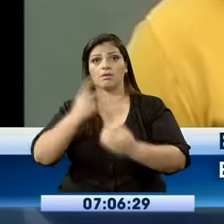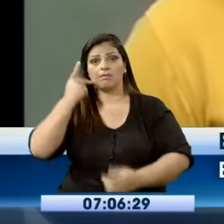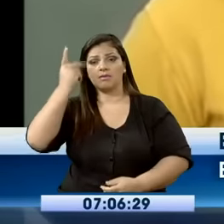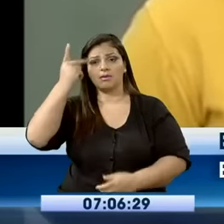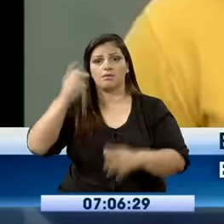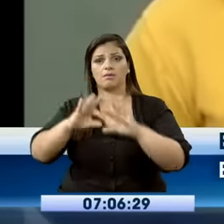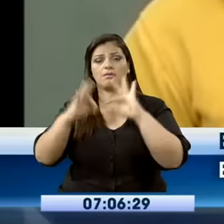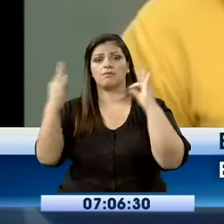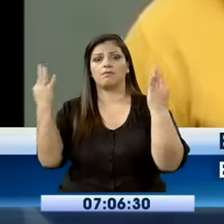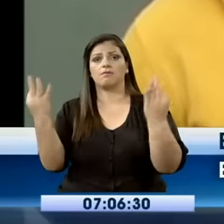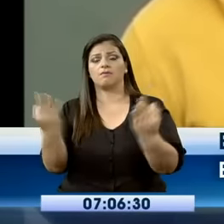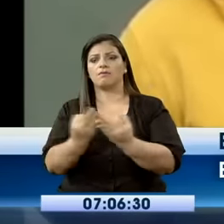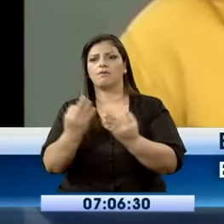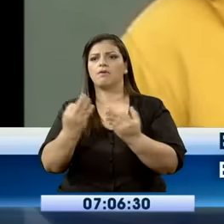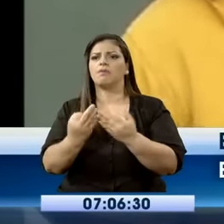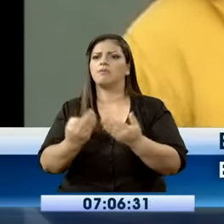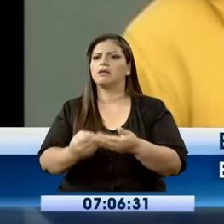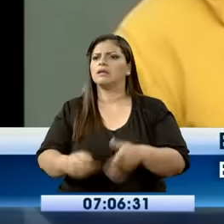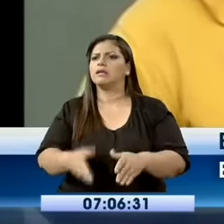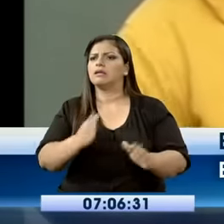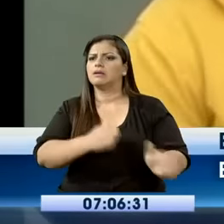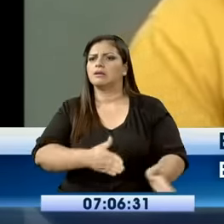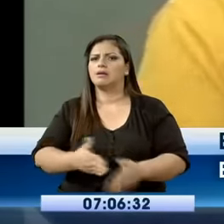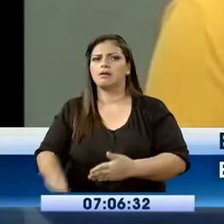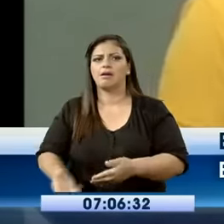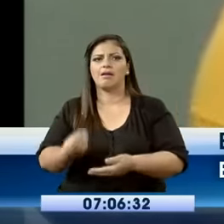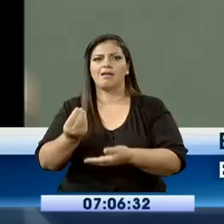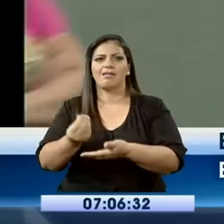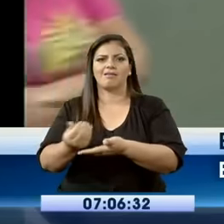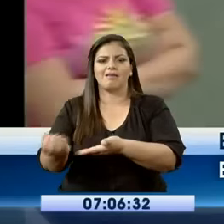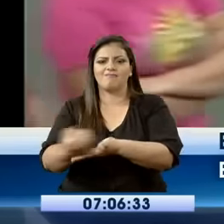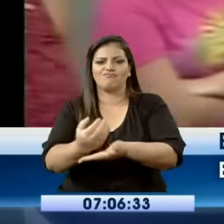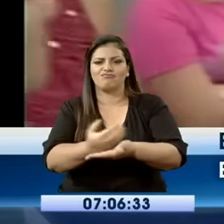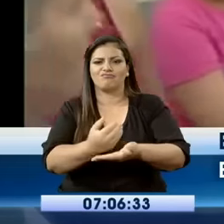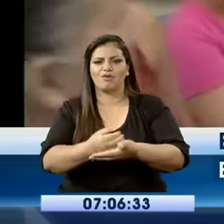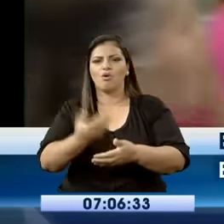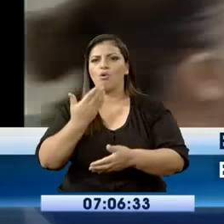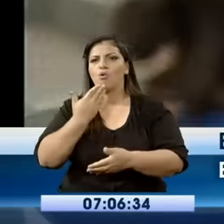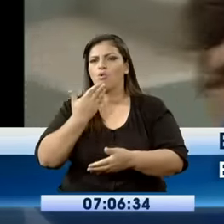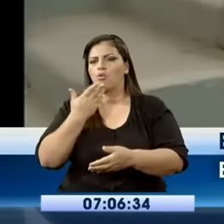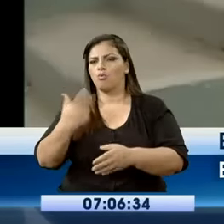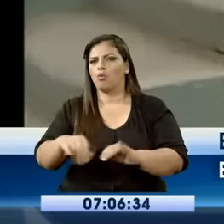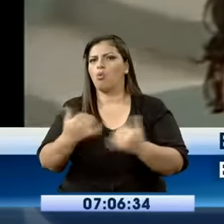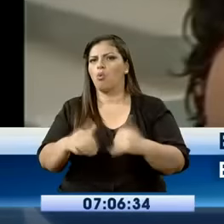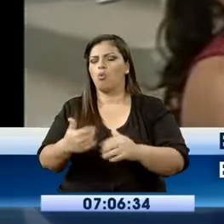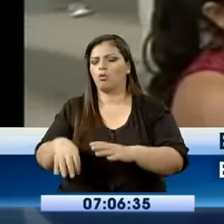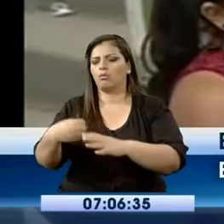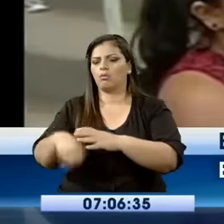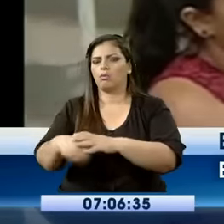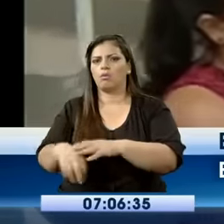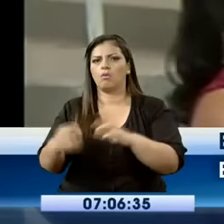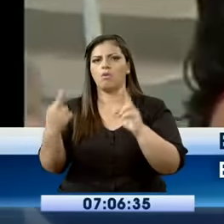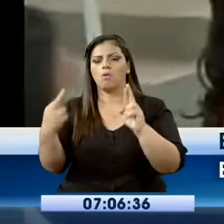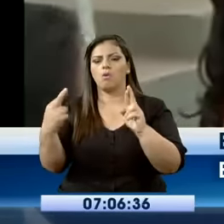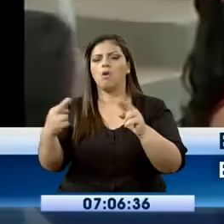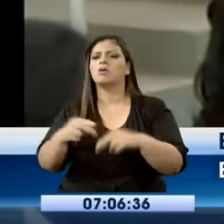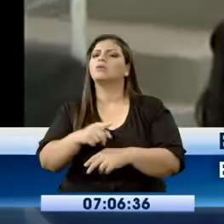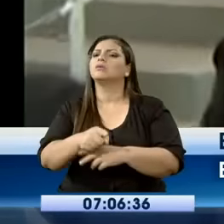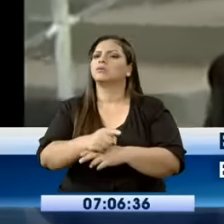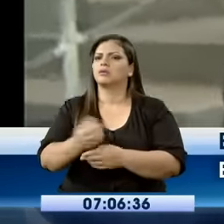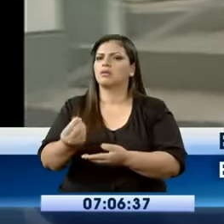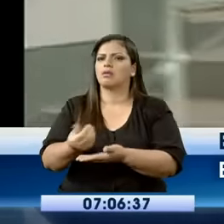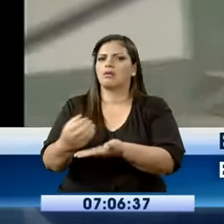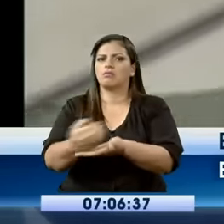de atrás, porque la parte de atrás también, en la noche, como le indicaba, hay trisemoteros que vienen, los